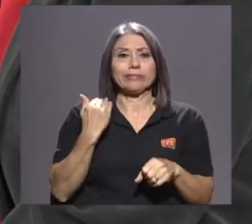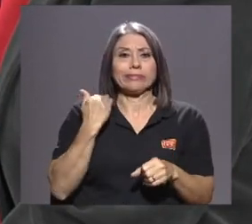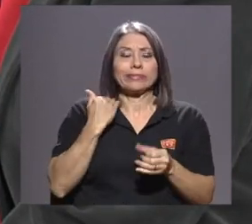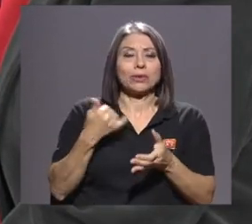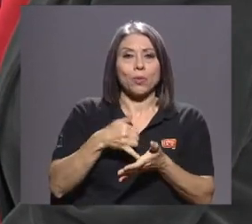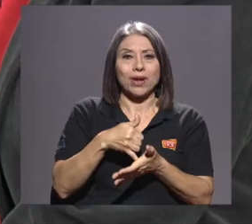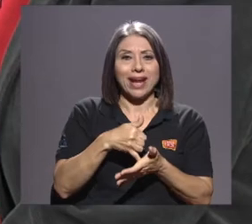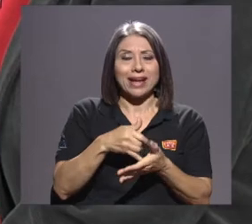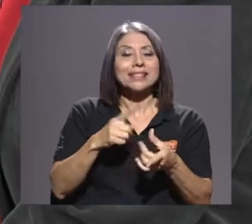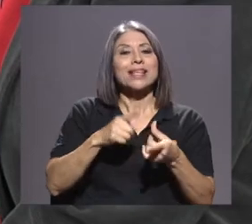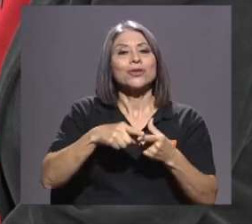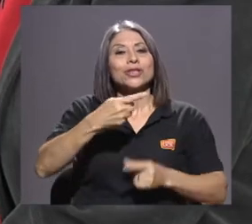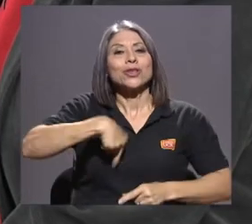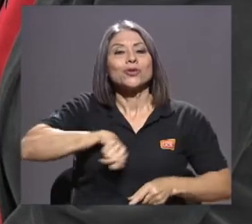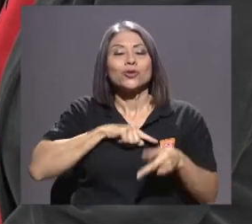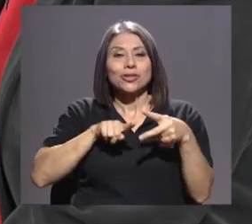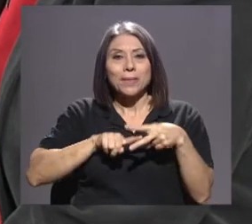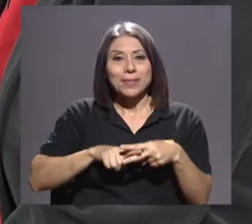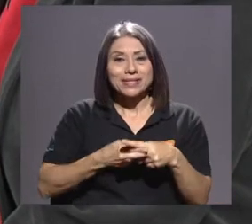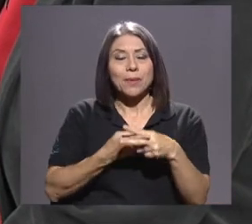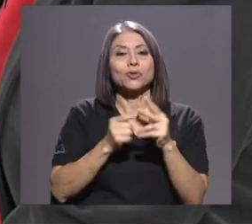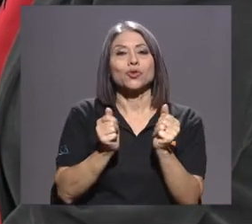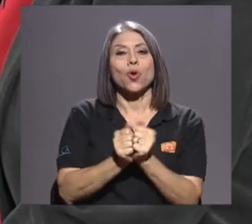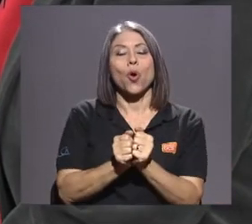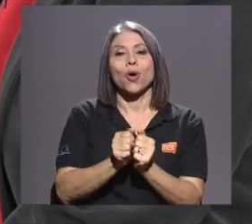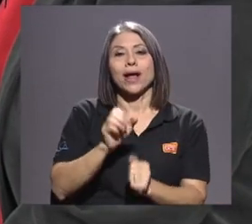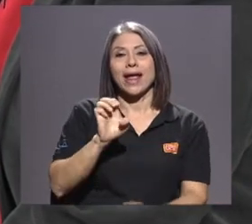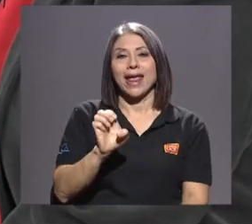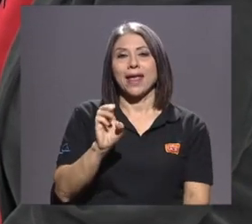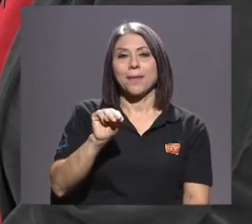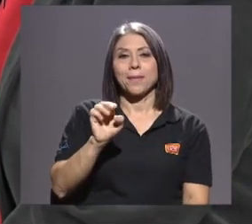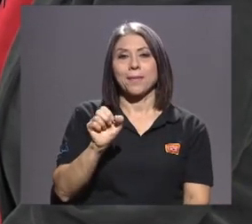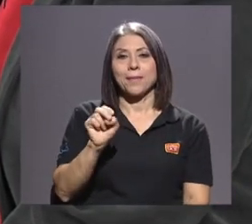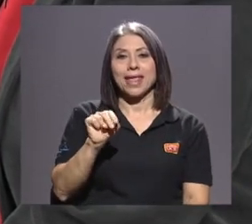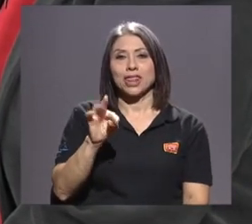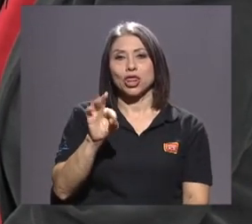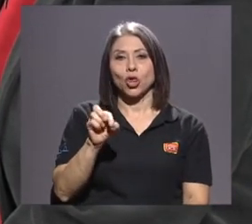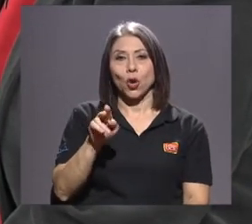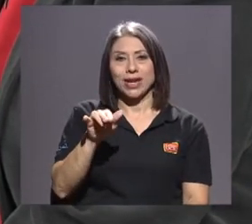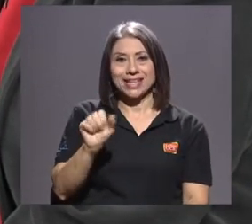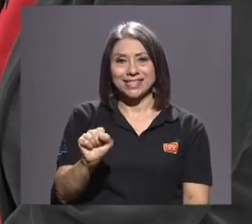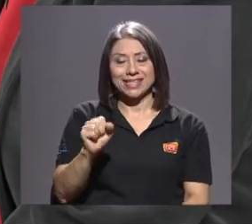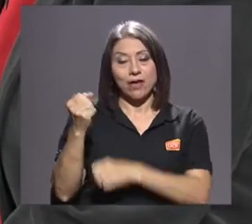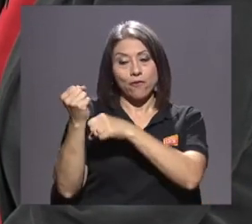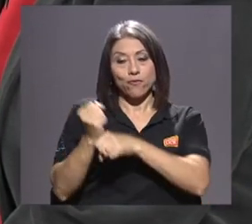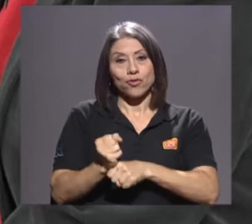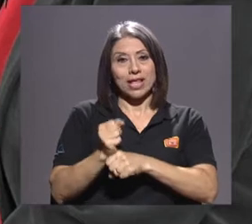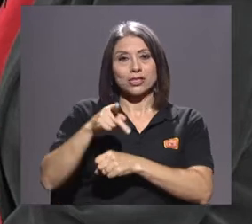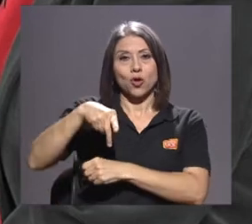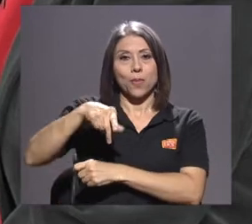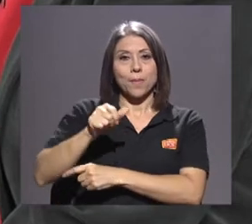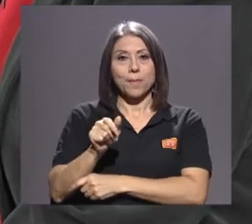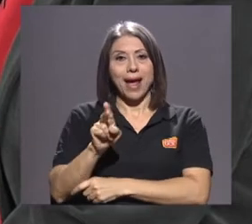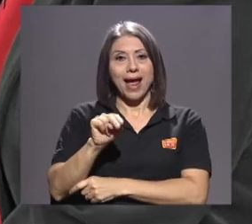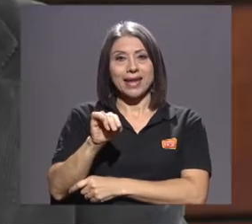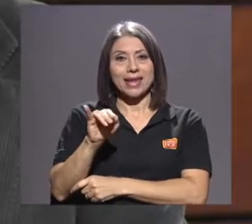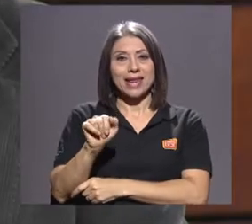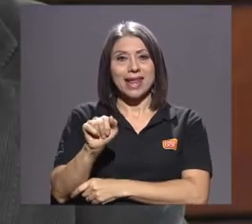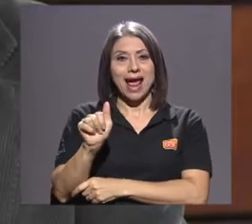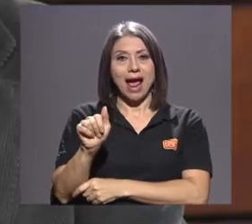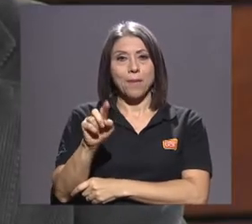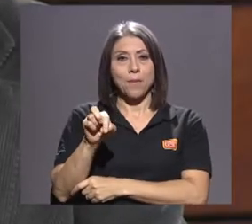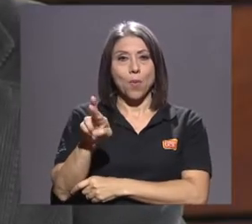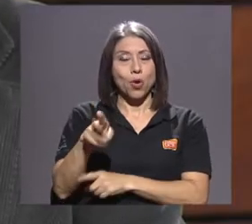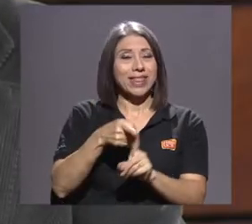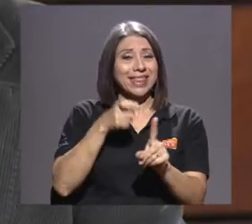empezamos a desarrollar la herramienta de mentores. La Fundación Paniamora ha venido trabajando desde el 98 en